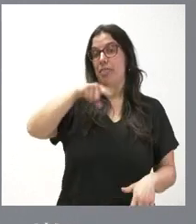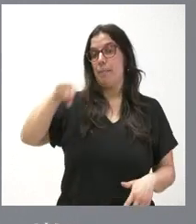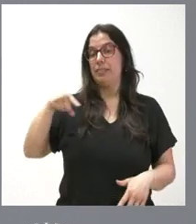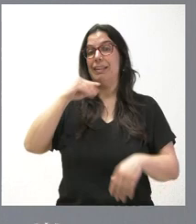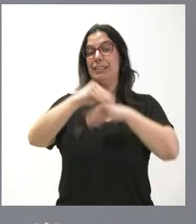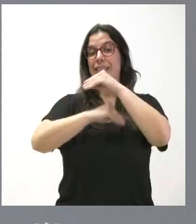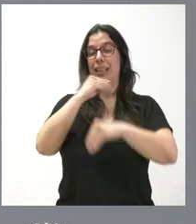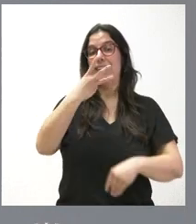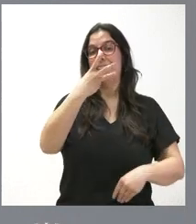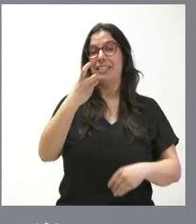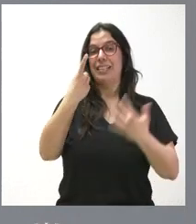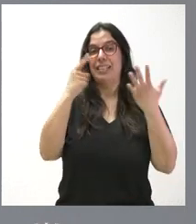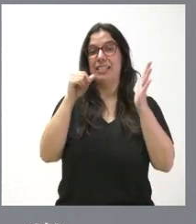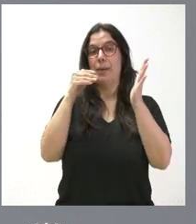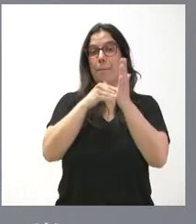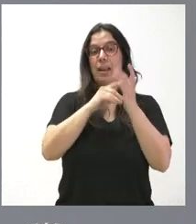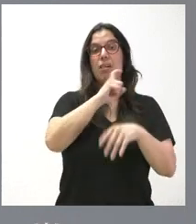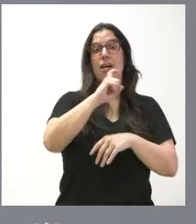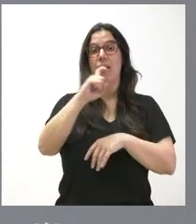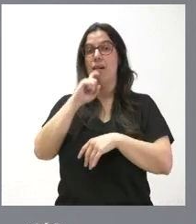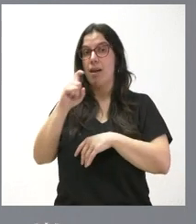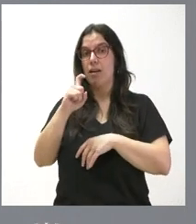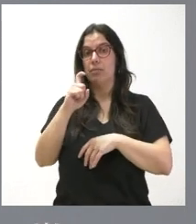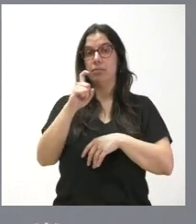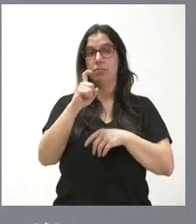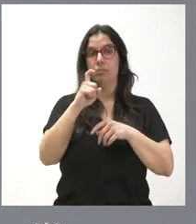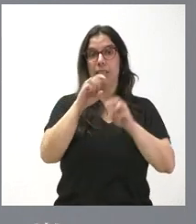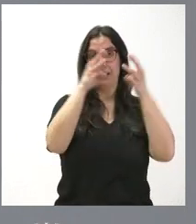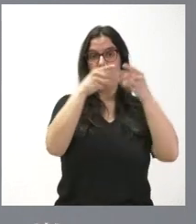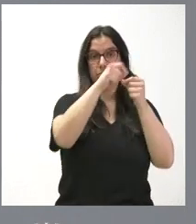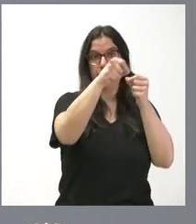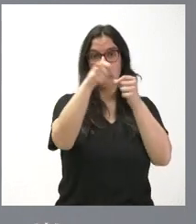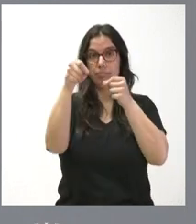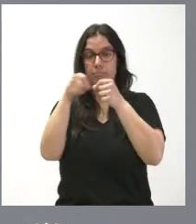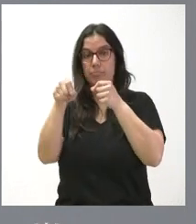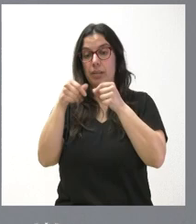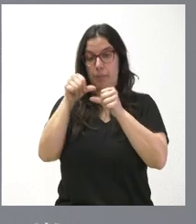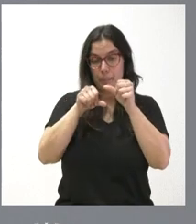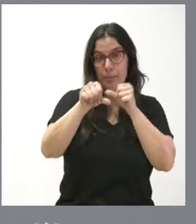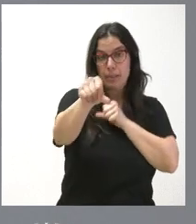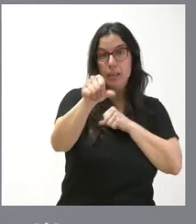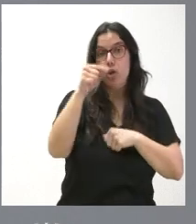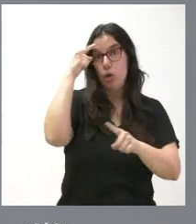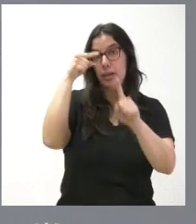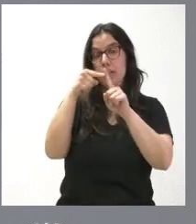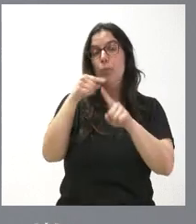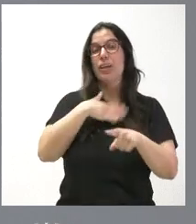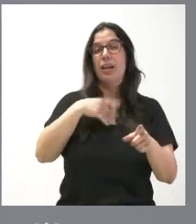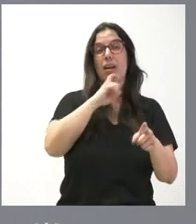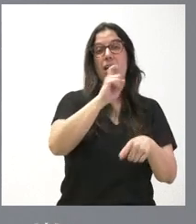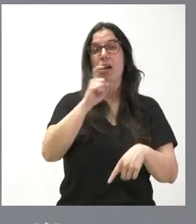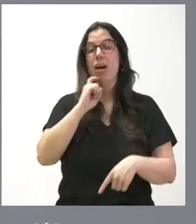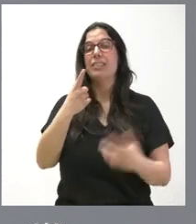360.000 notificaciones telemáticas, en los próximos 12 meses el objetivo es llegar a 620.000